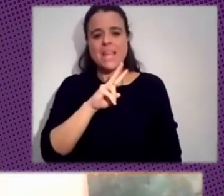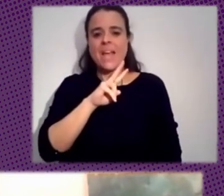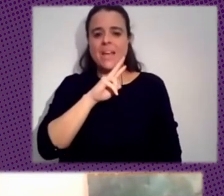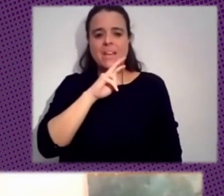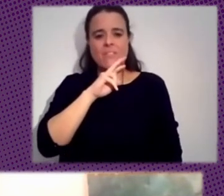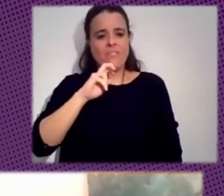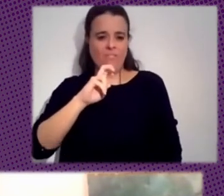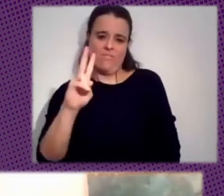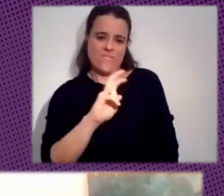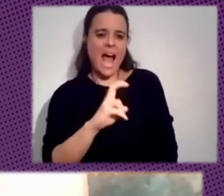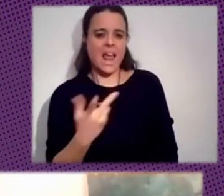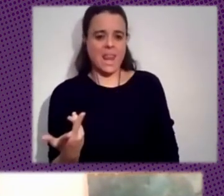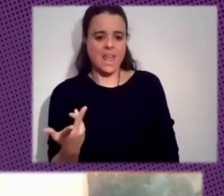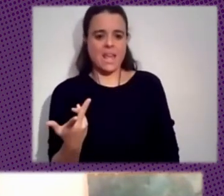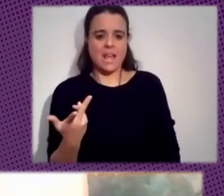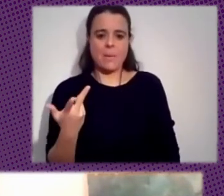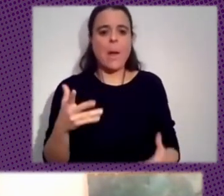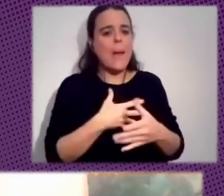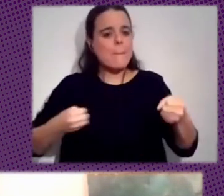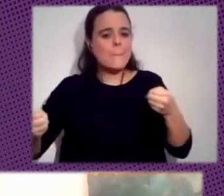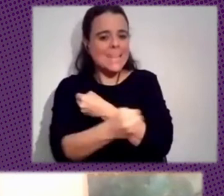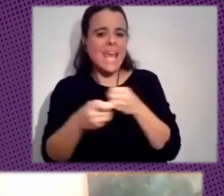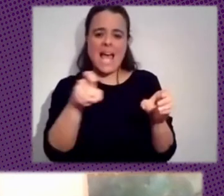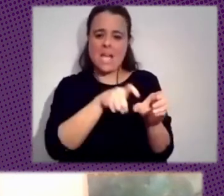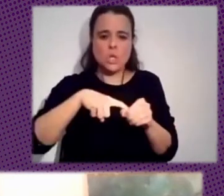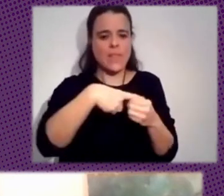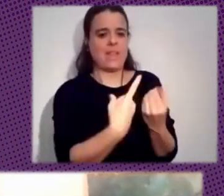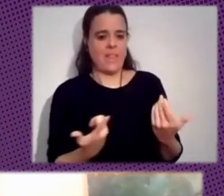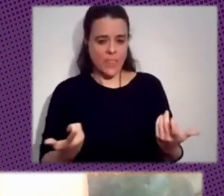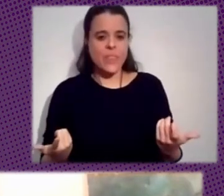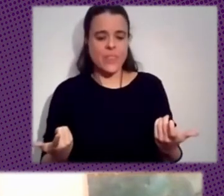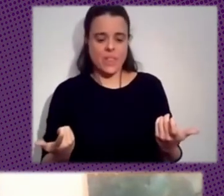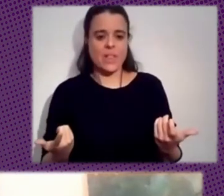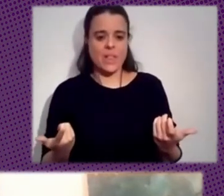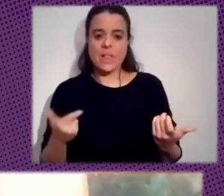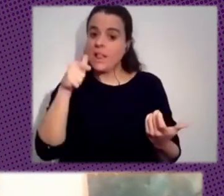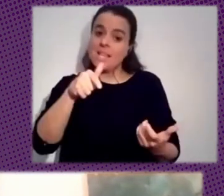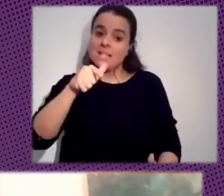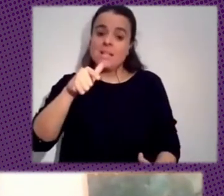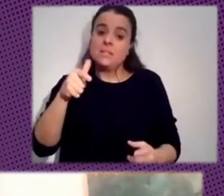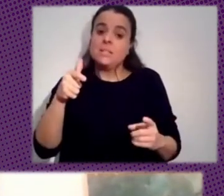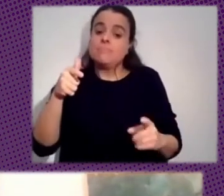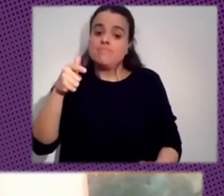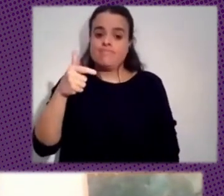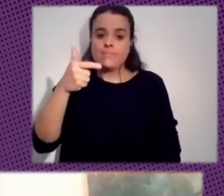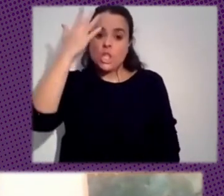Solidaridad Cuando Llega A ellas Eso Es Es Lo Ideal El Sueño Y Lo Que No